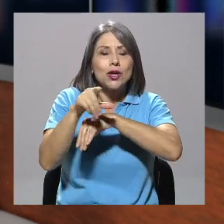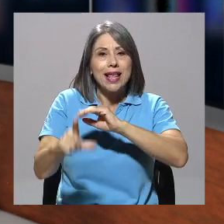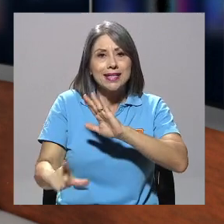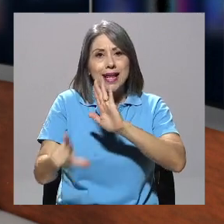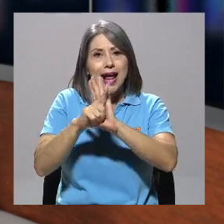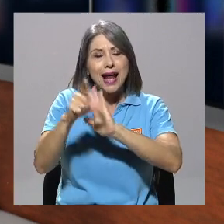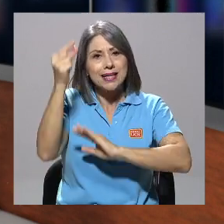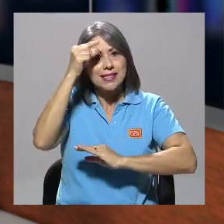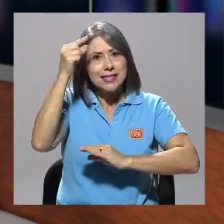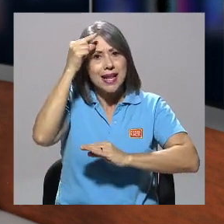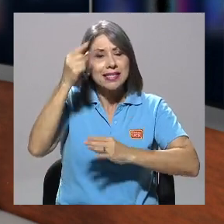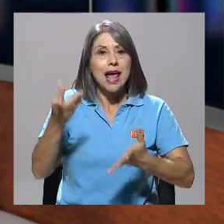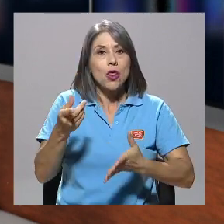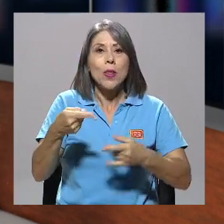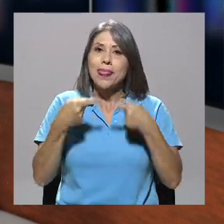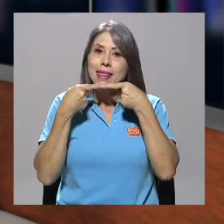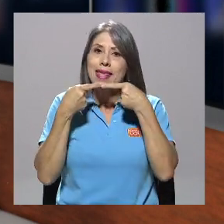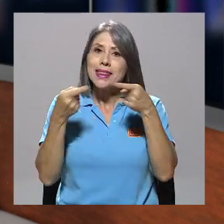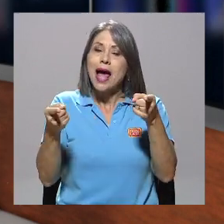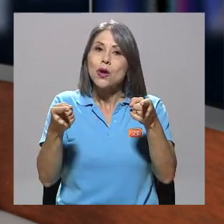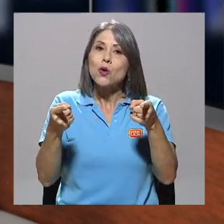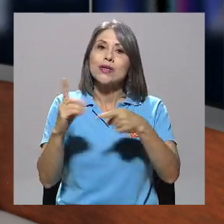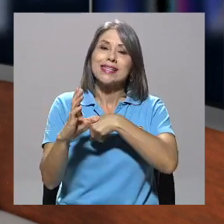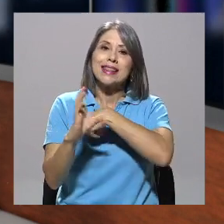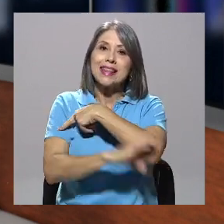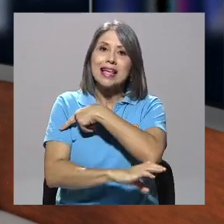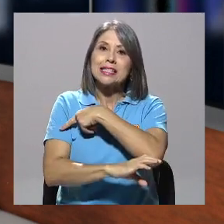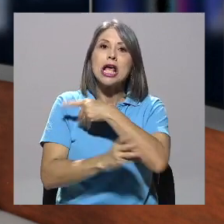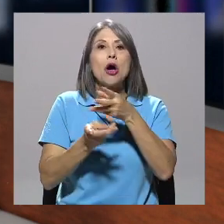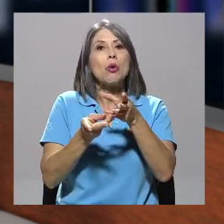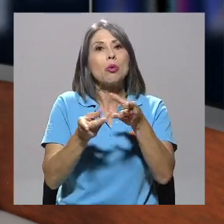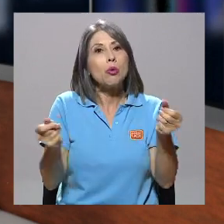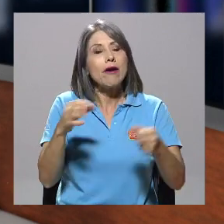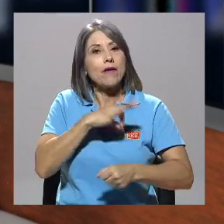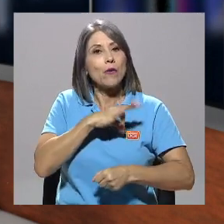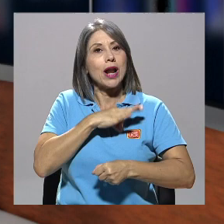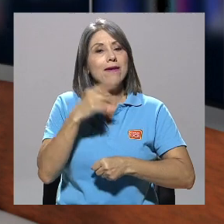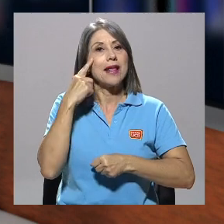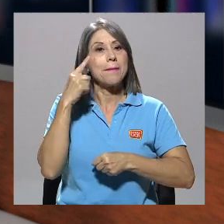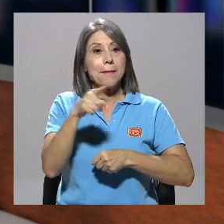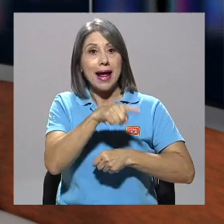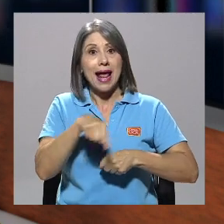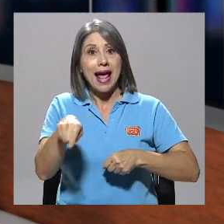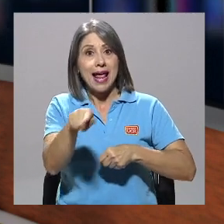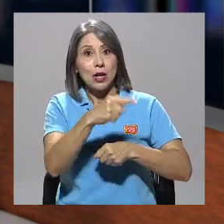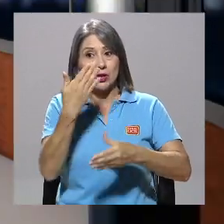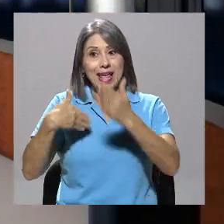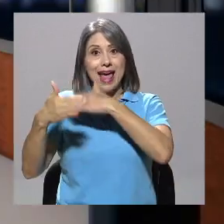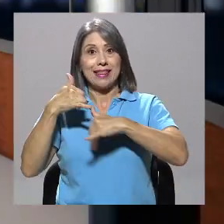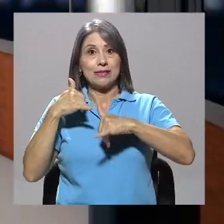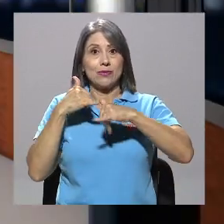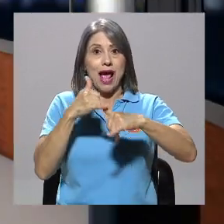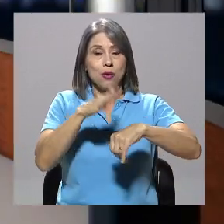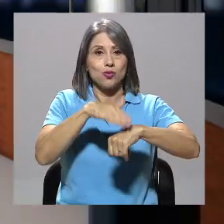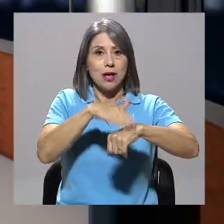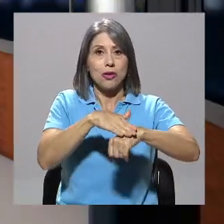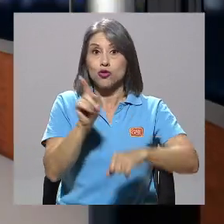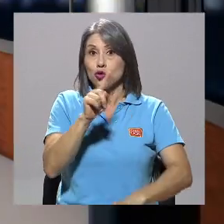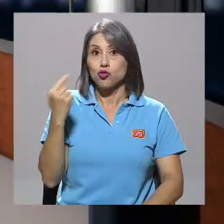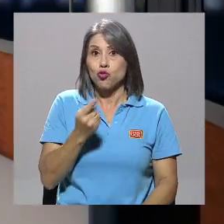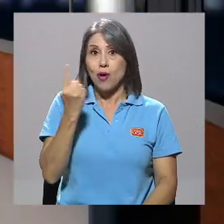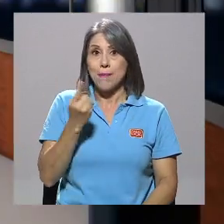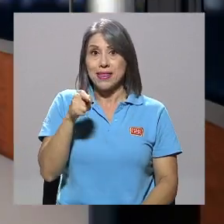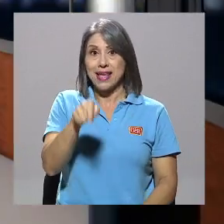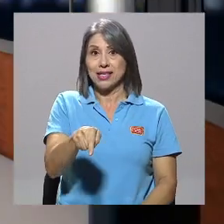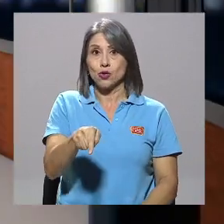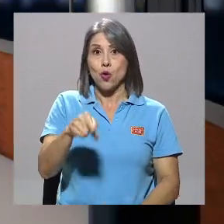legales del Estado, dictaron sentencia favorable para los acusados. Y no solo eso, los jueces estimaron que